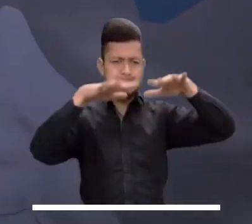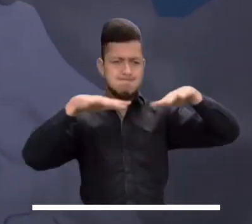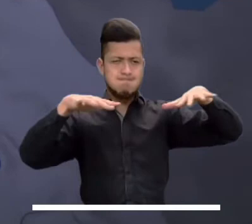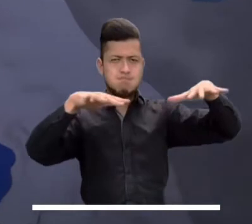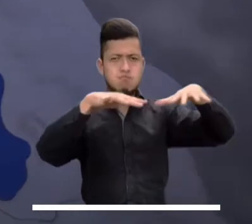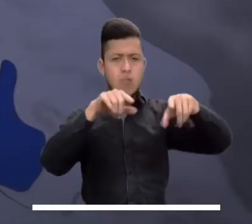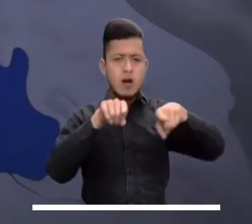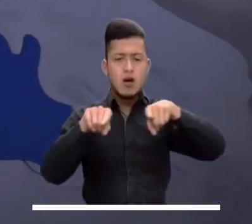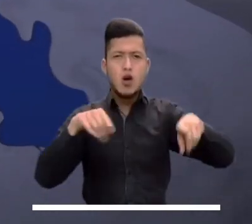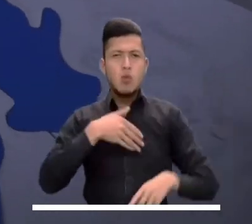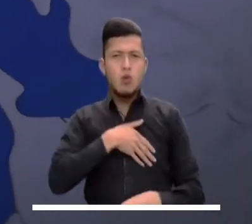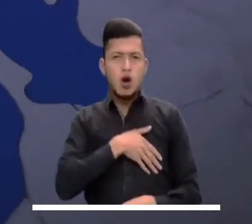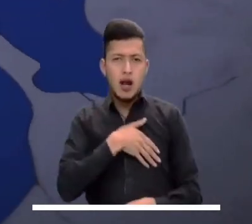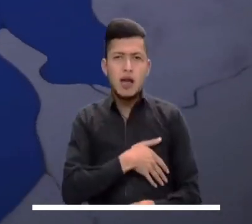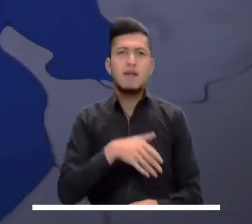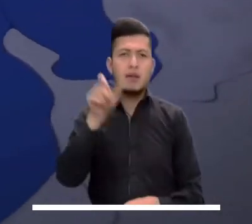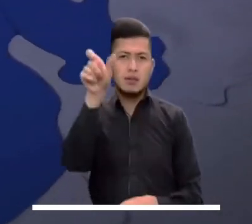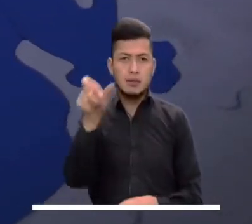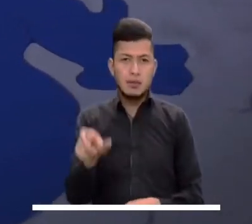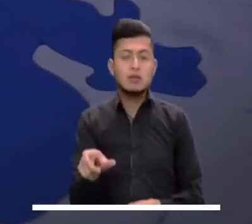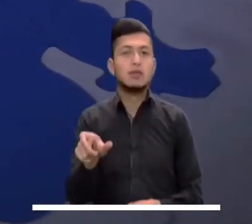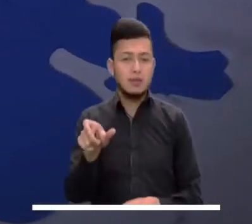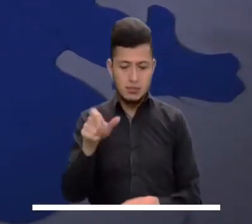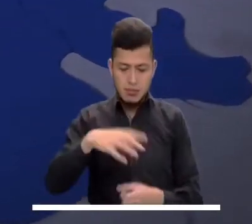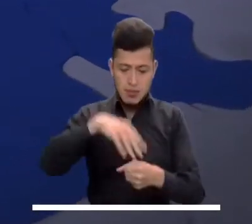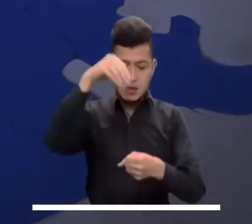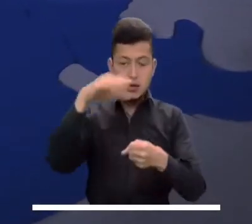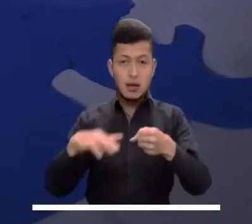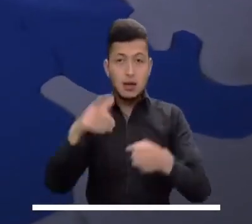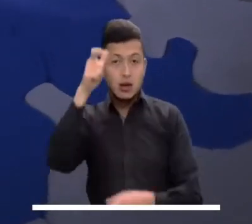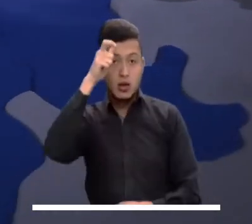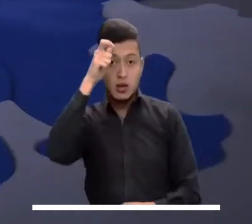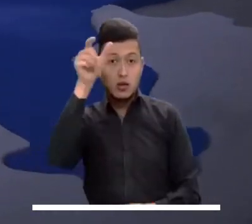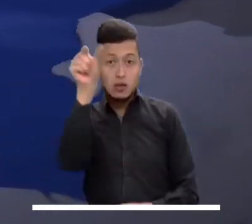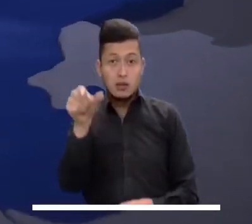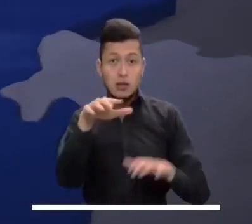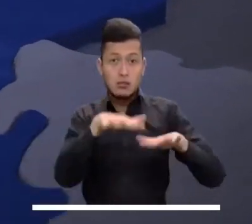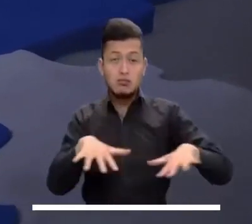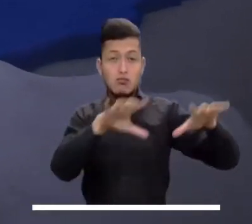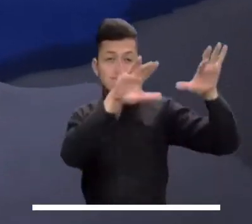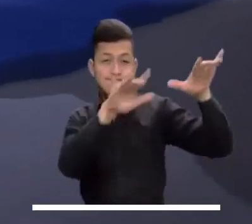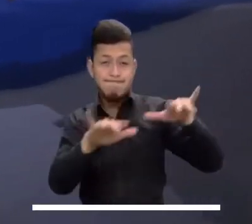nublado, con lluvias en zonas de Bolívar, Sucre, Cesar, Magdalena y Córdoba.